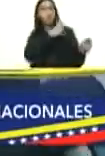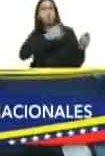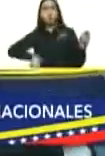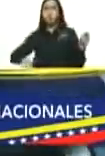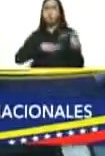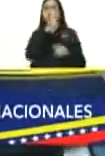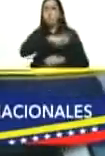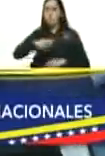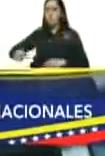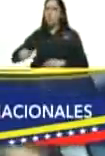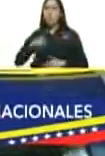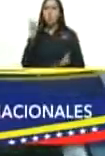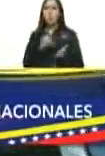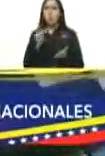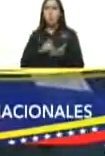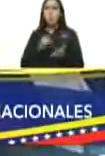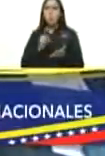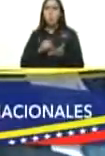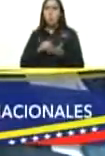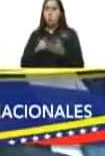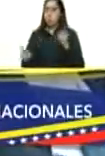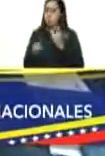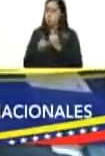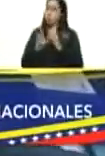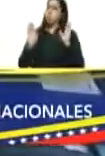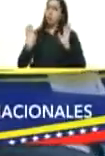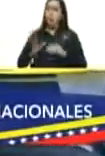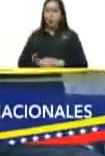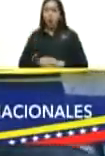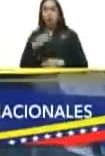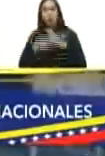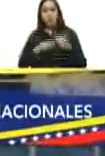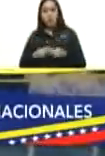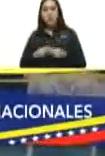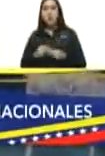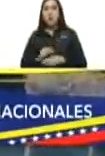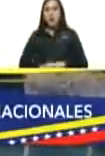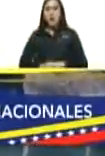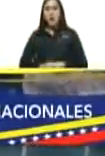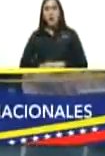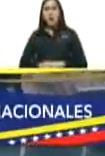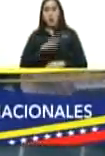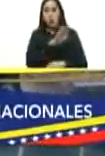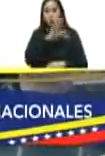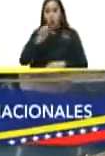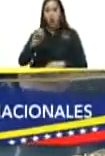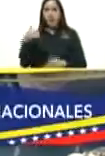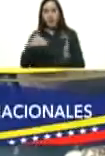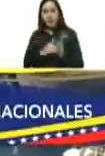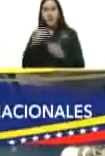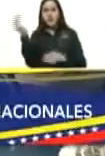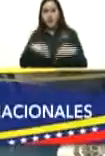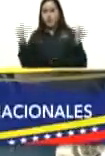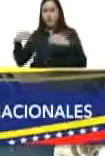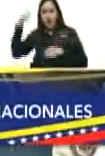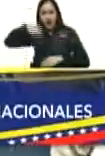la apuesta Rusia dice que ahora va por 20 mil nosotros iríamos por 40 mil más